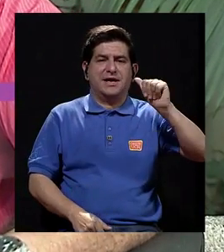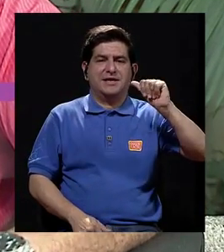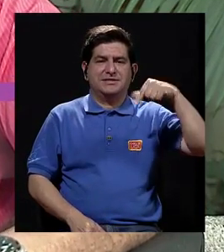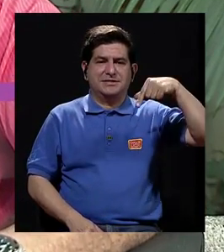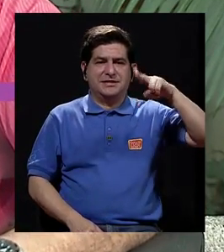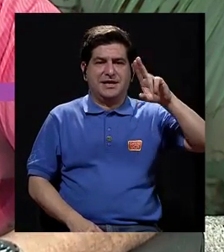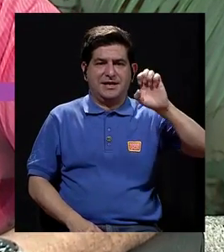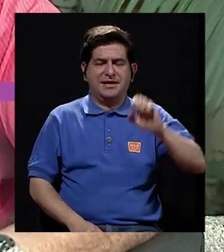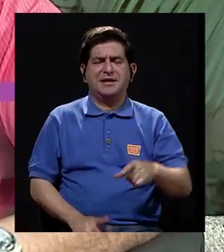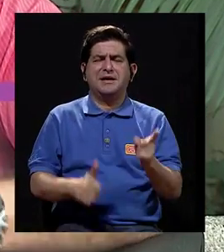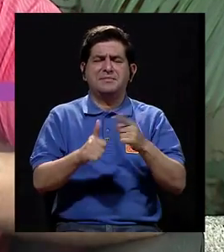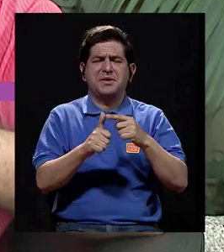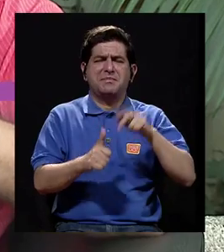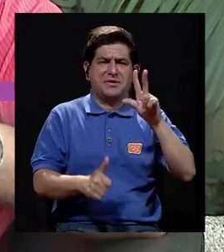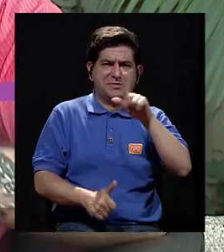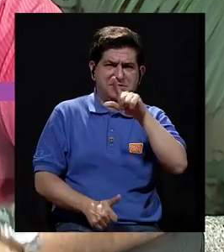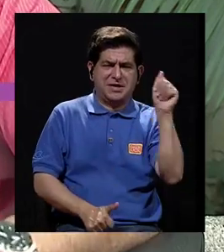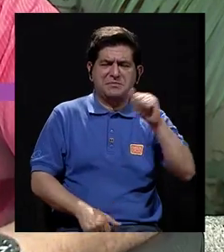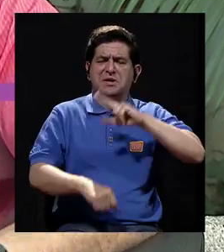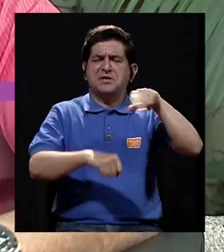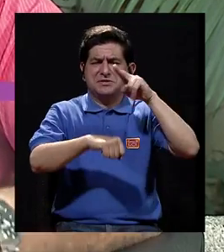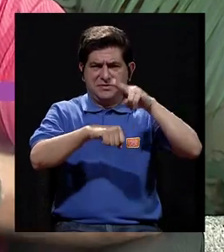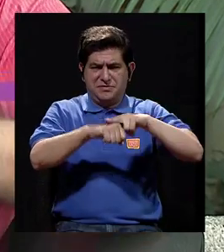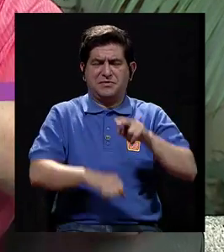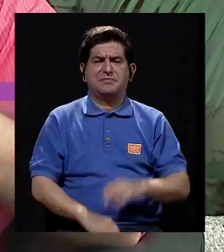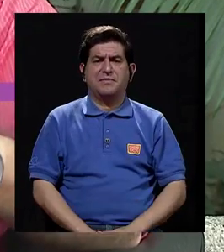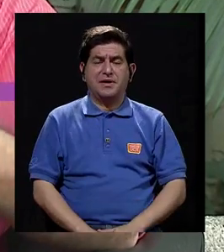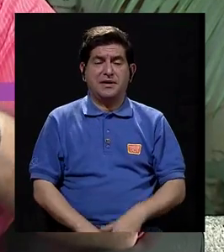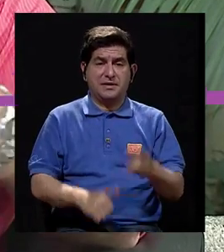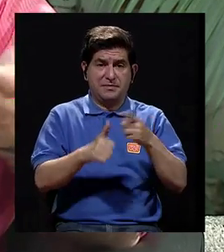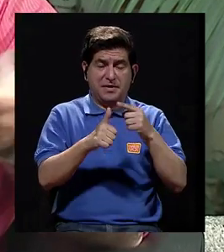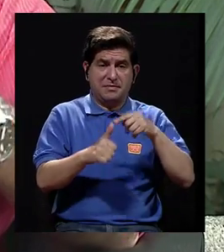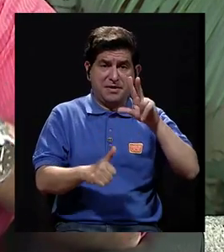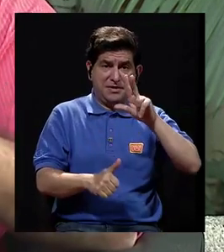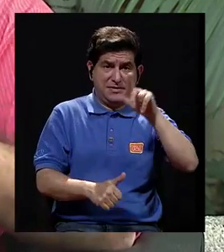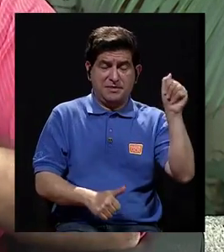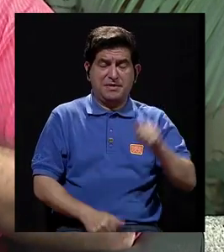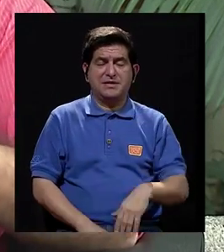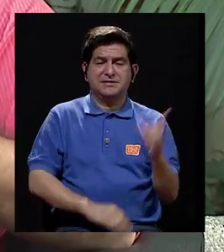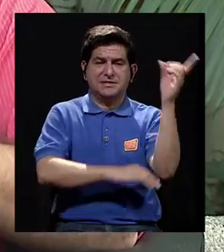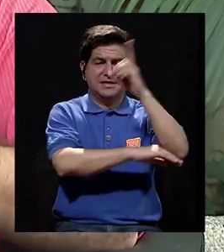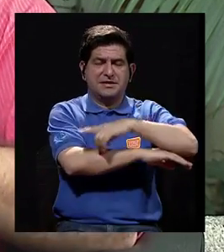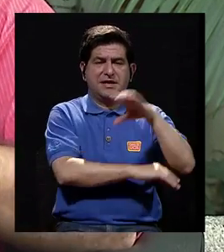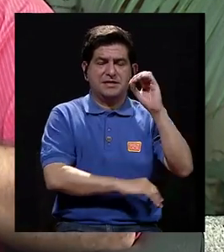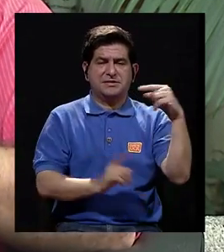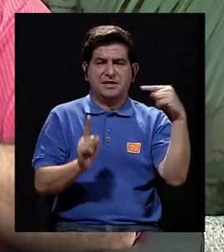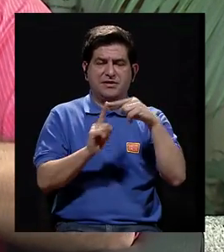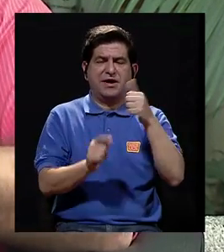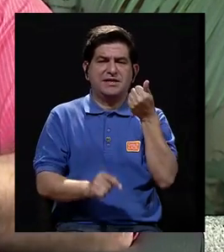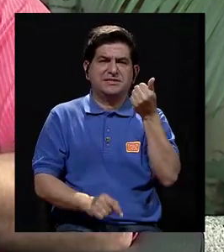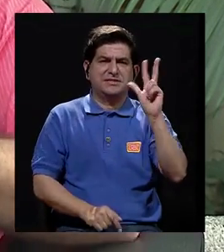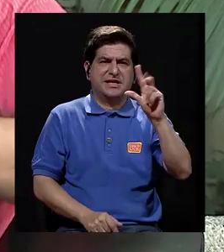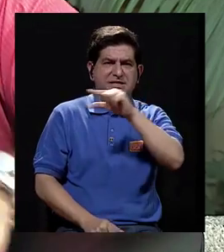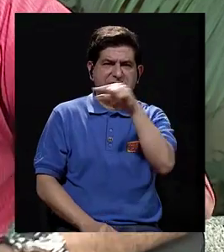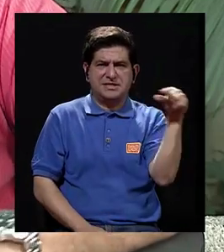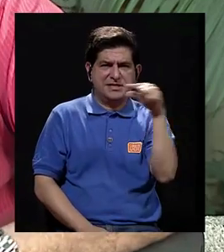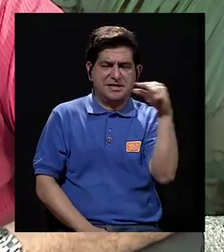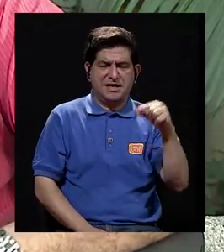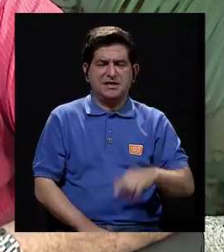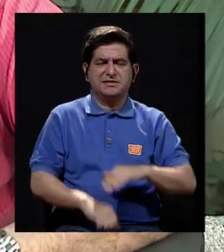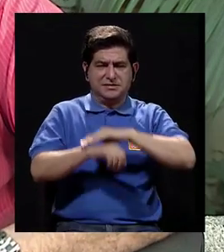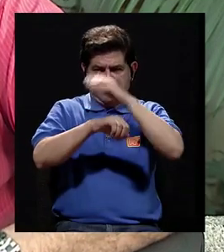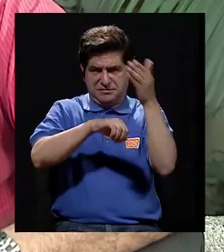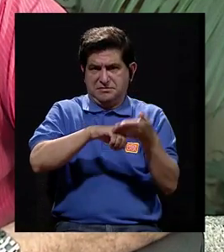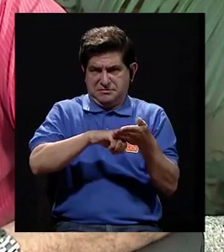son muy comunes en el primer trimestre del embarazo. El primer trimestre del embarazo va del día cero a las 13 semanas aproximadamente